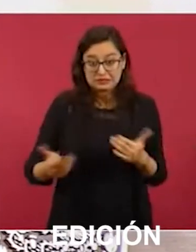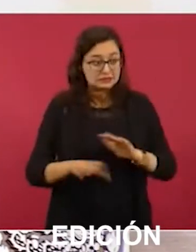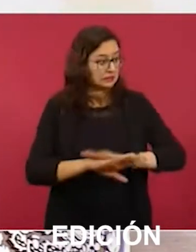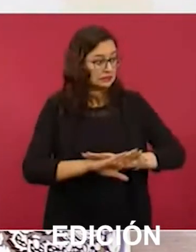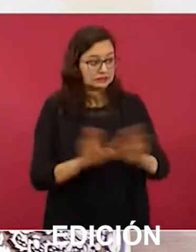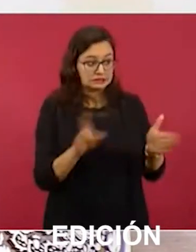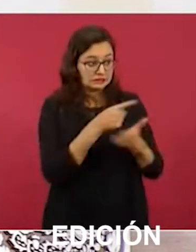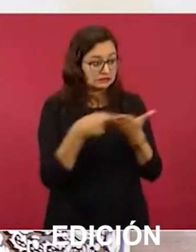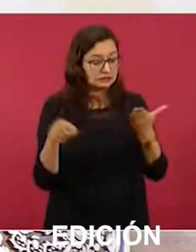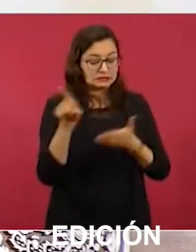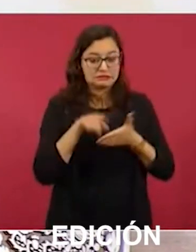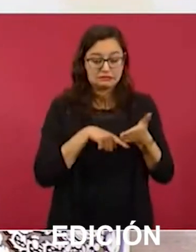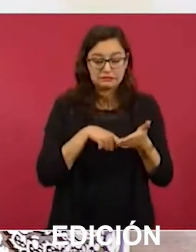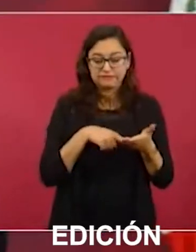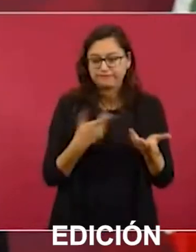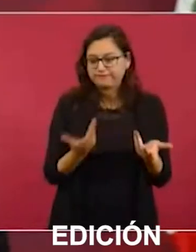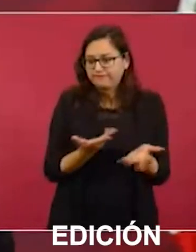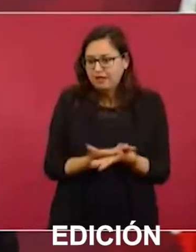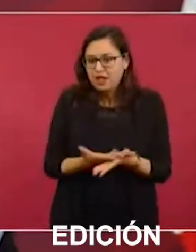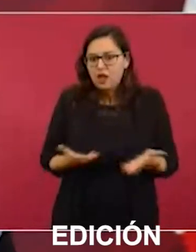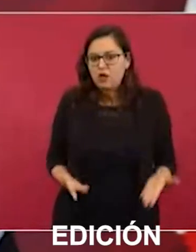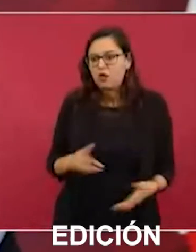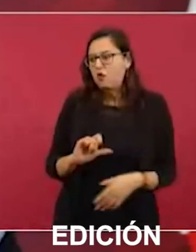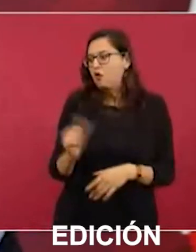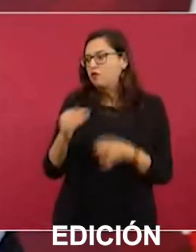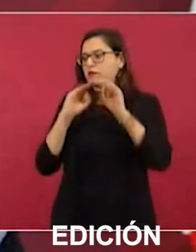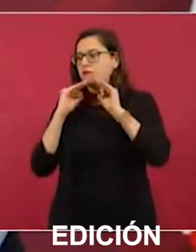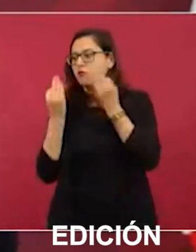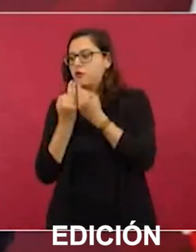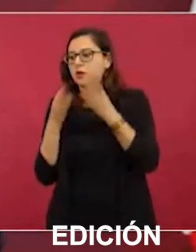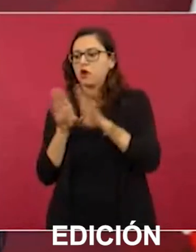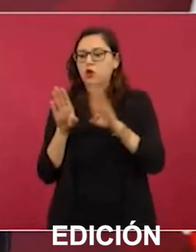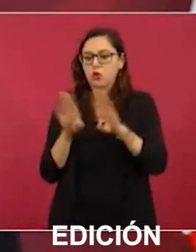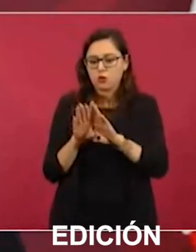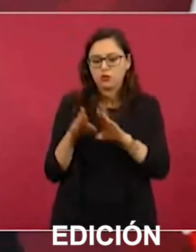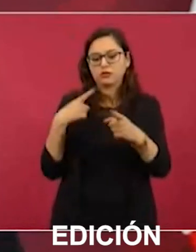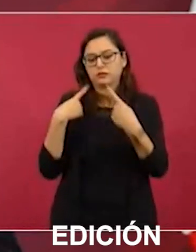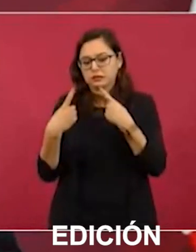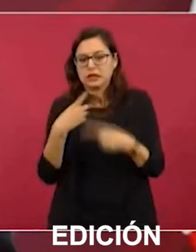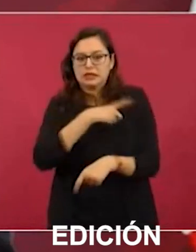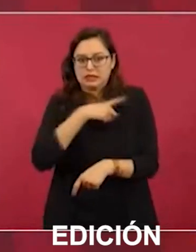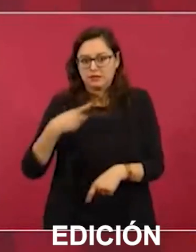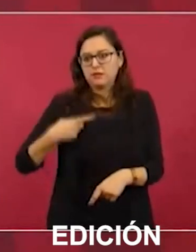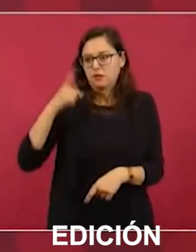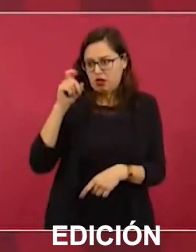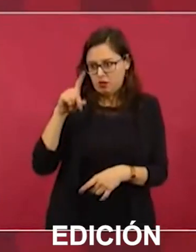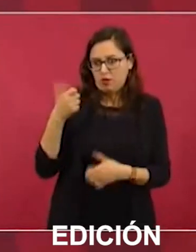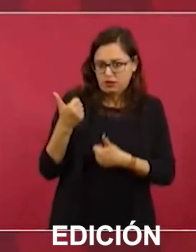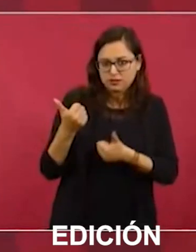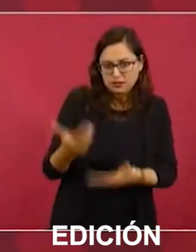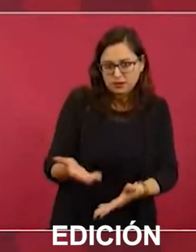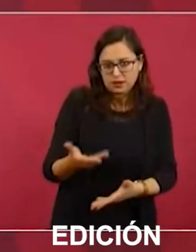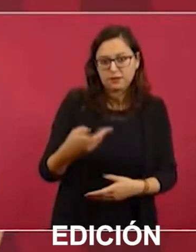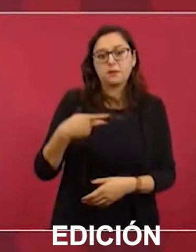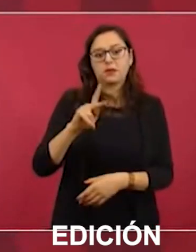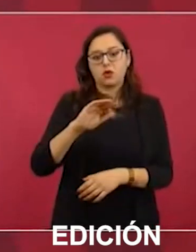una alternativa, con el gobierno de Guanajuato, porque hace falta el agua. Entonces, en eso estamos.